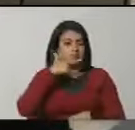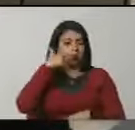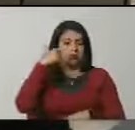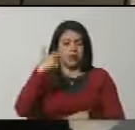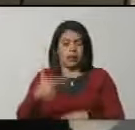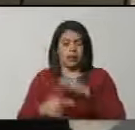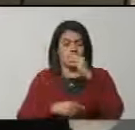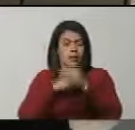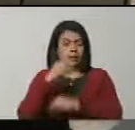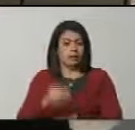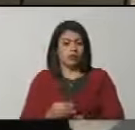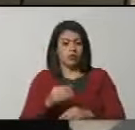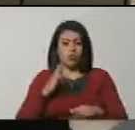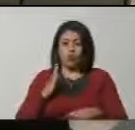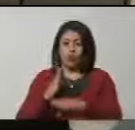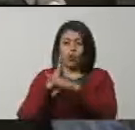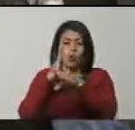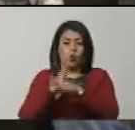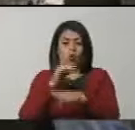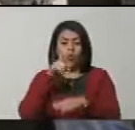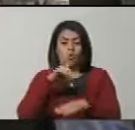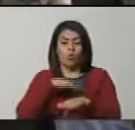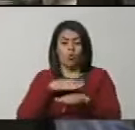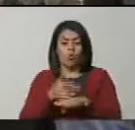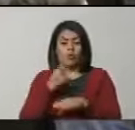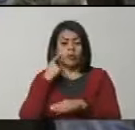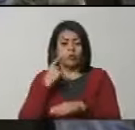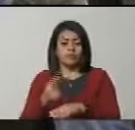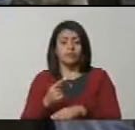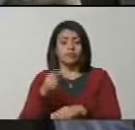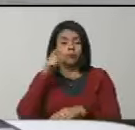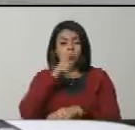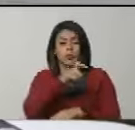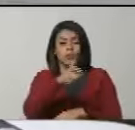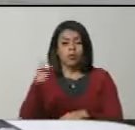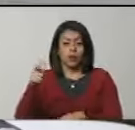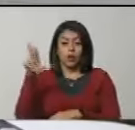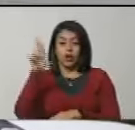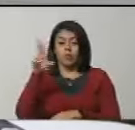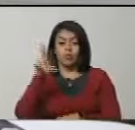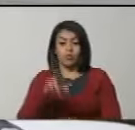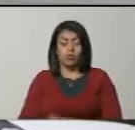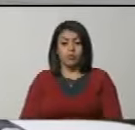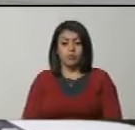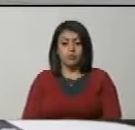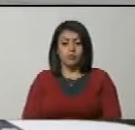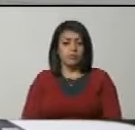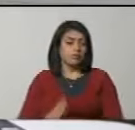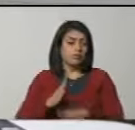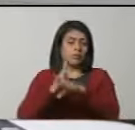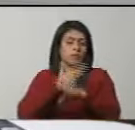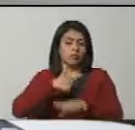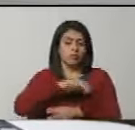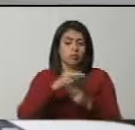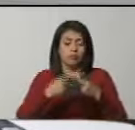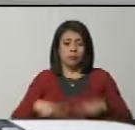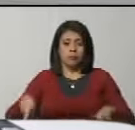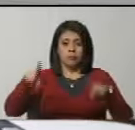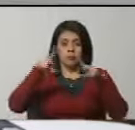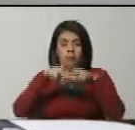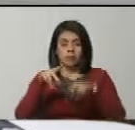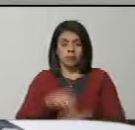por haber atentado contra la soberanía de la República, contra nuestros valores.